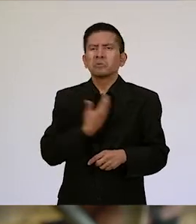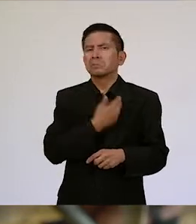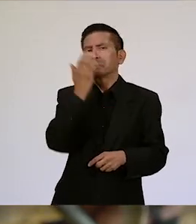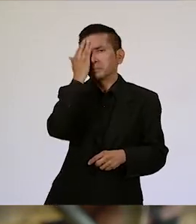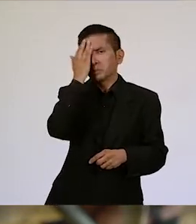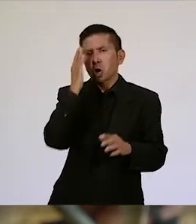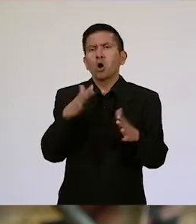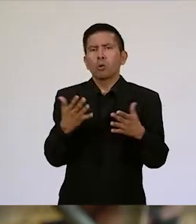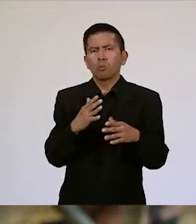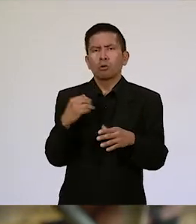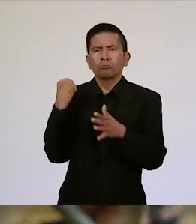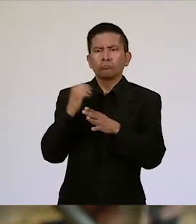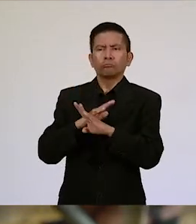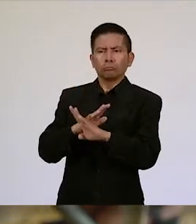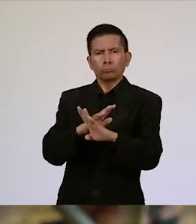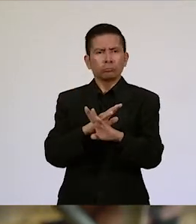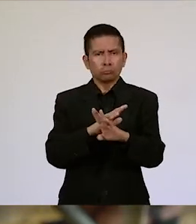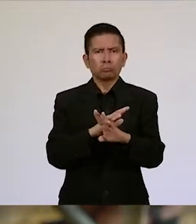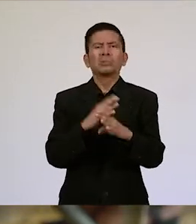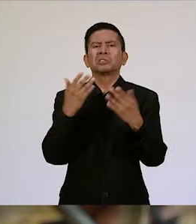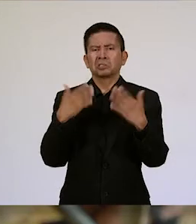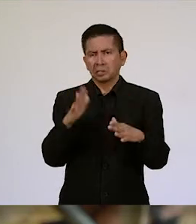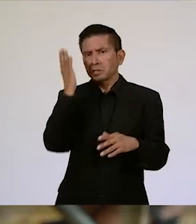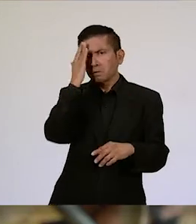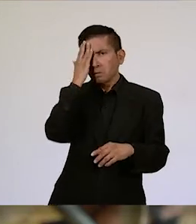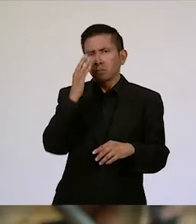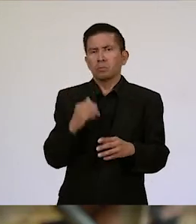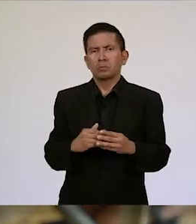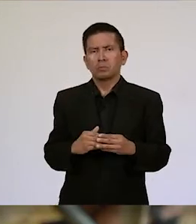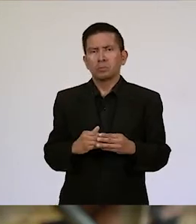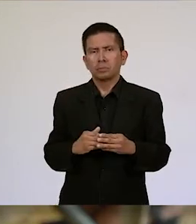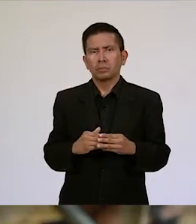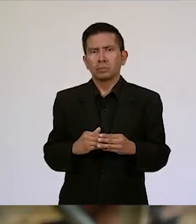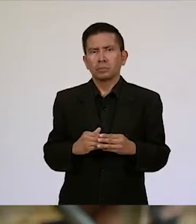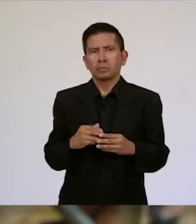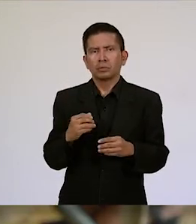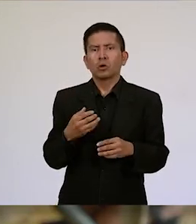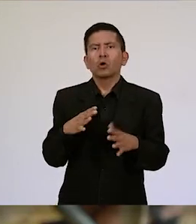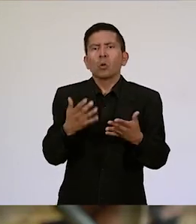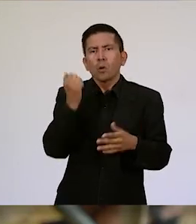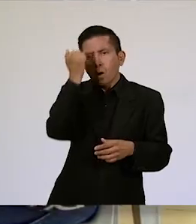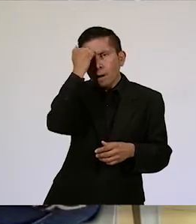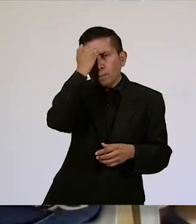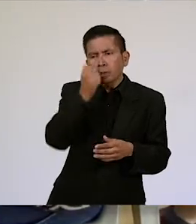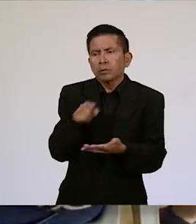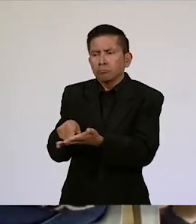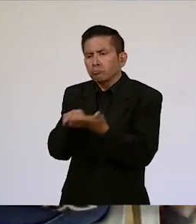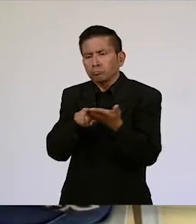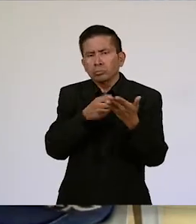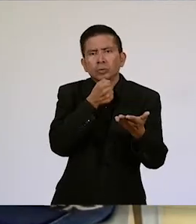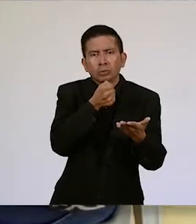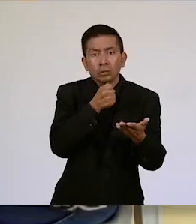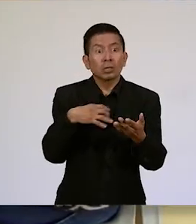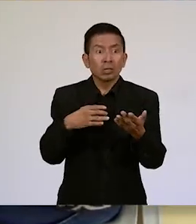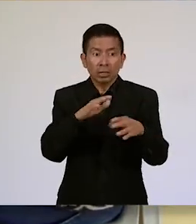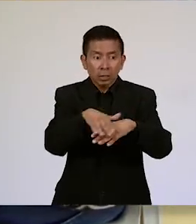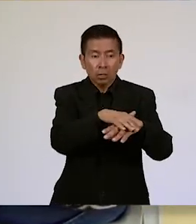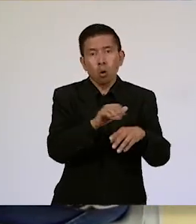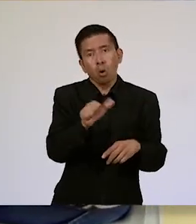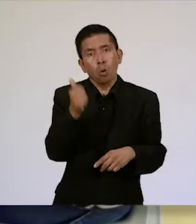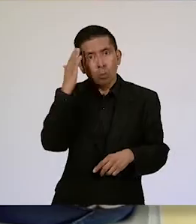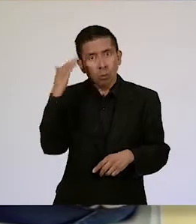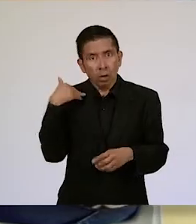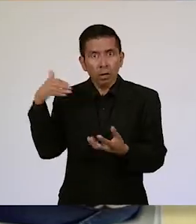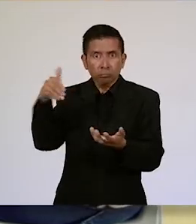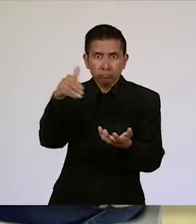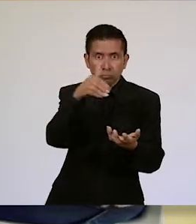sabemos cómo defendernos, ya sabemos cómo informarnos e informar a otras mujeres.